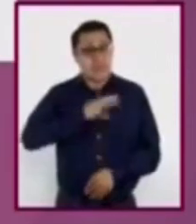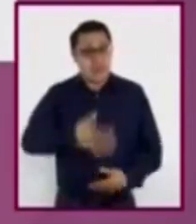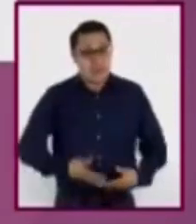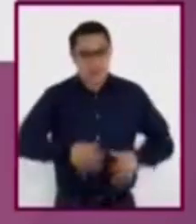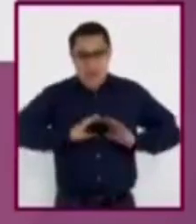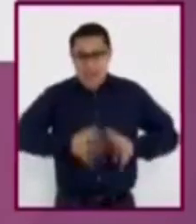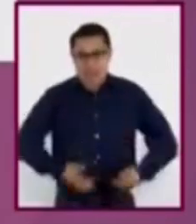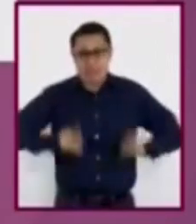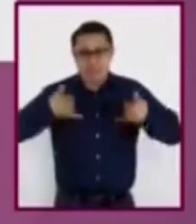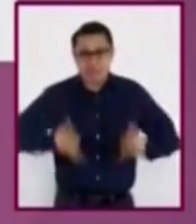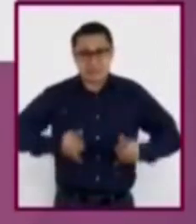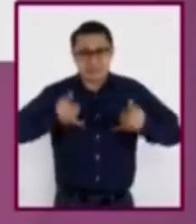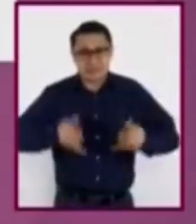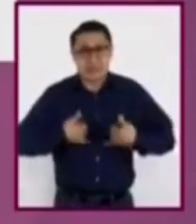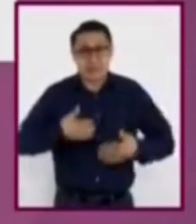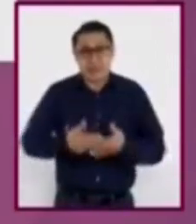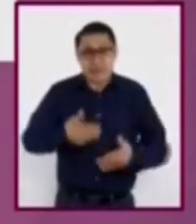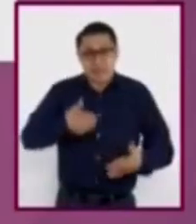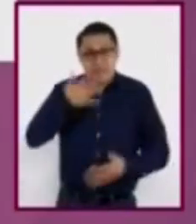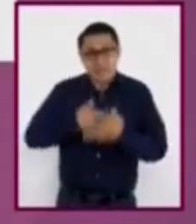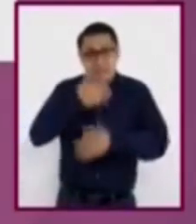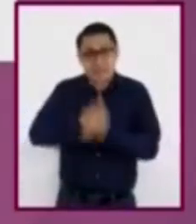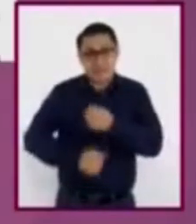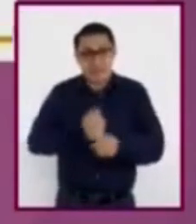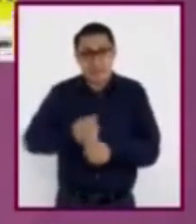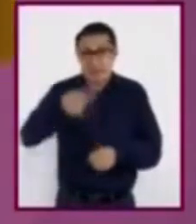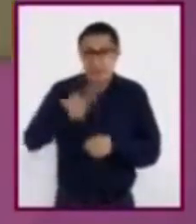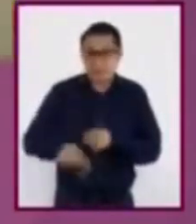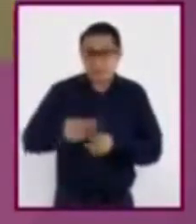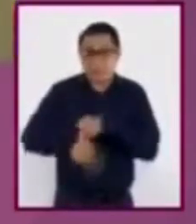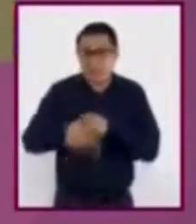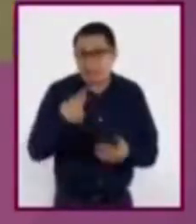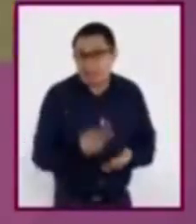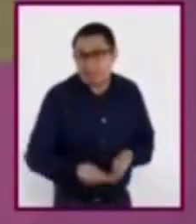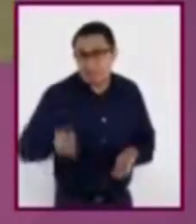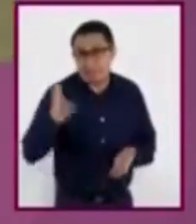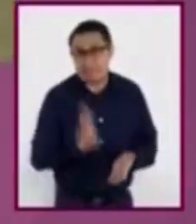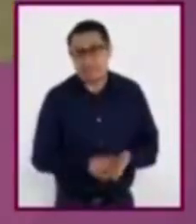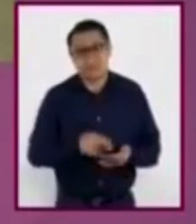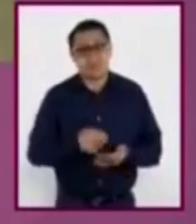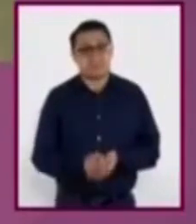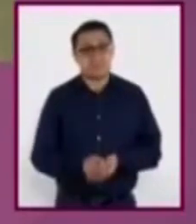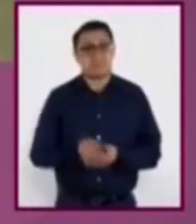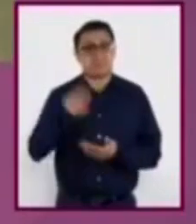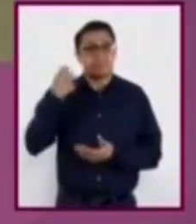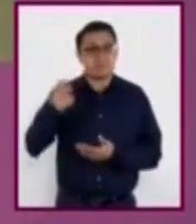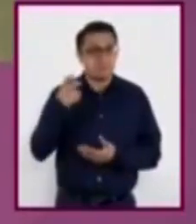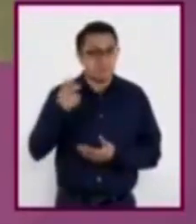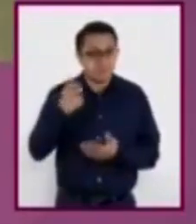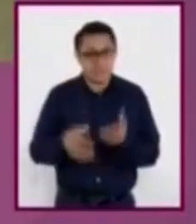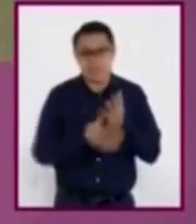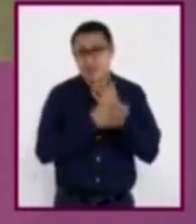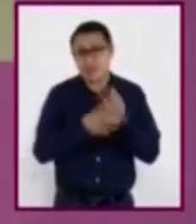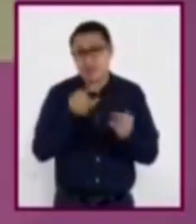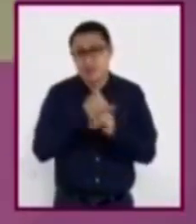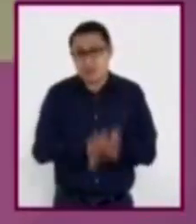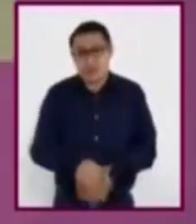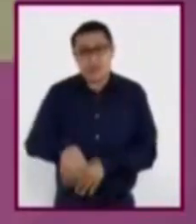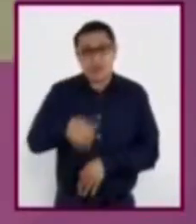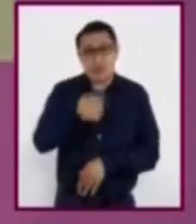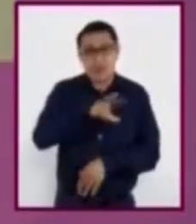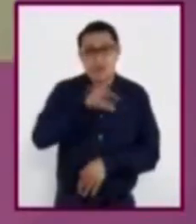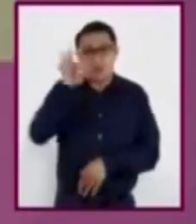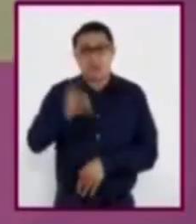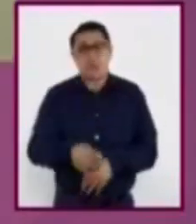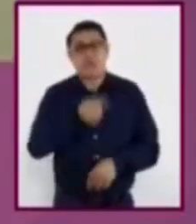duplica si quedan embarazadas antes de los 15 años de edad. De acuerdo con el comentario anterior, el 11% de las niñas y